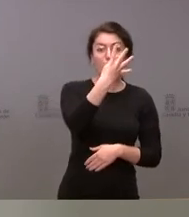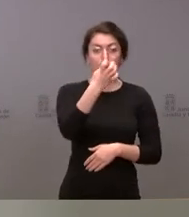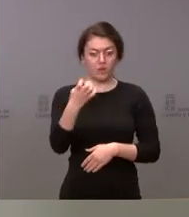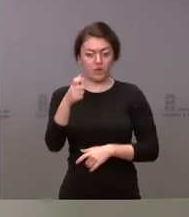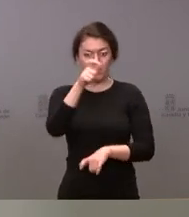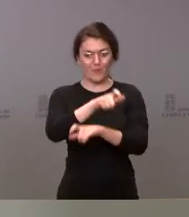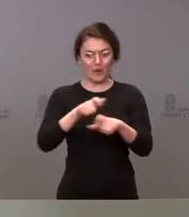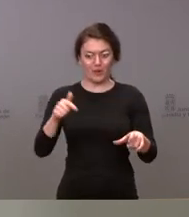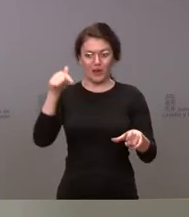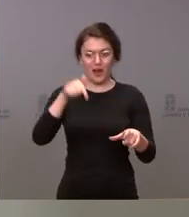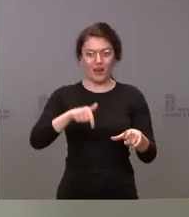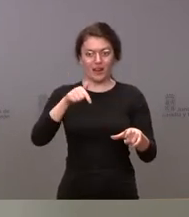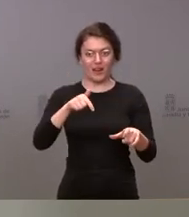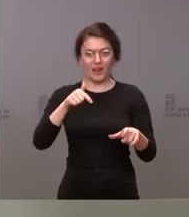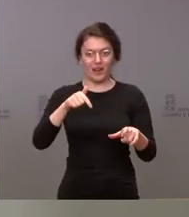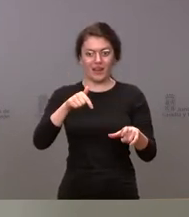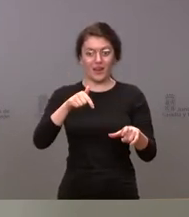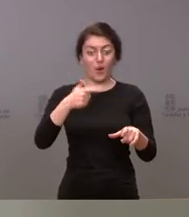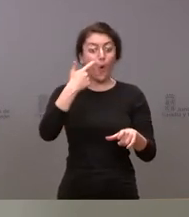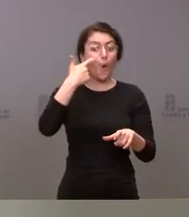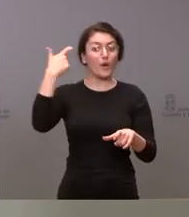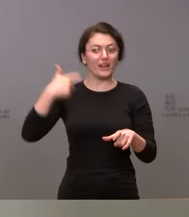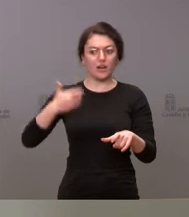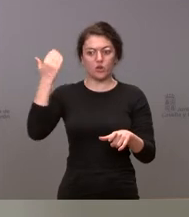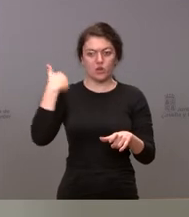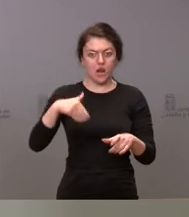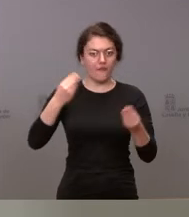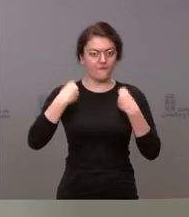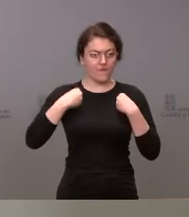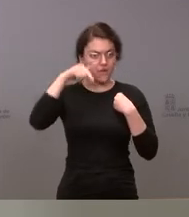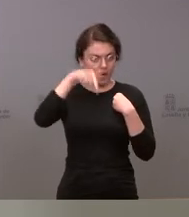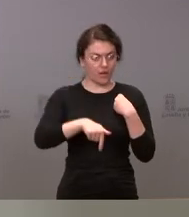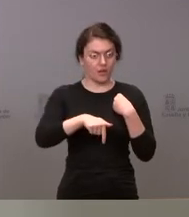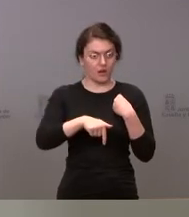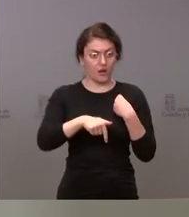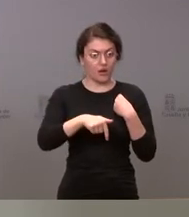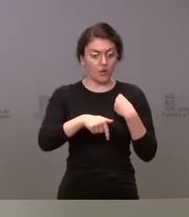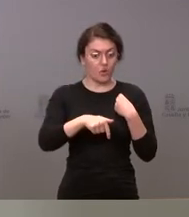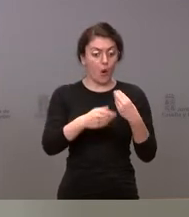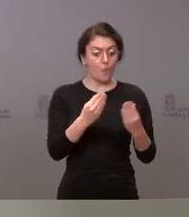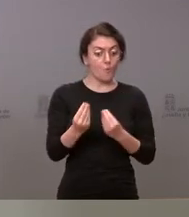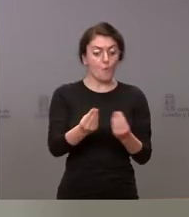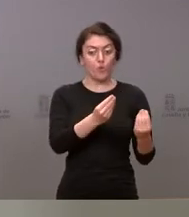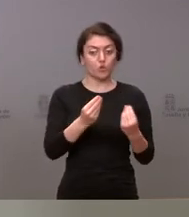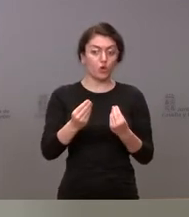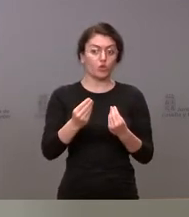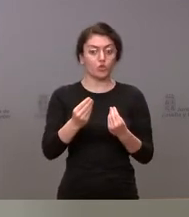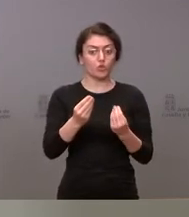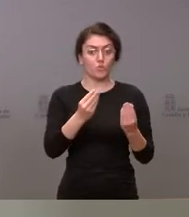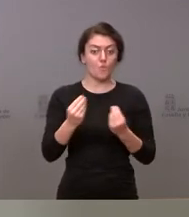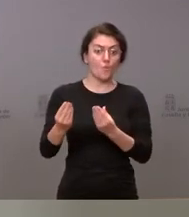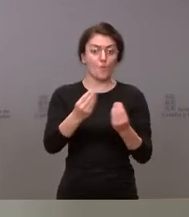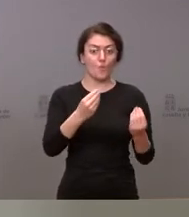procedentes de Ucrania que están residiendo entre nosotros. Muchos de ellos, a través de villas no formales, están